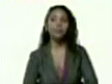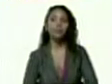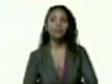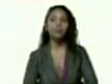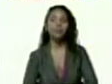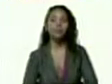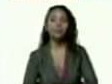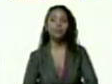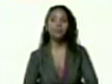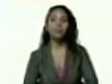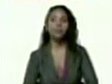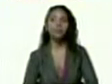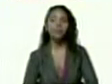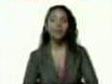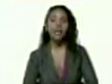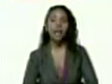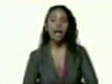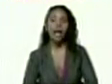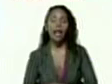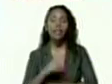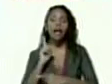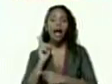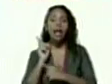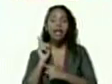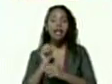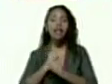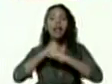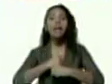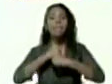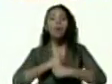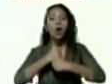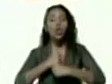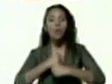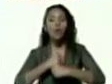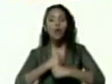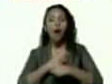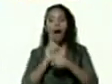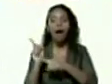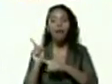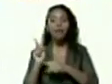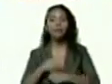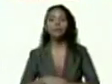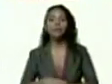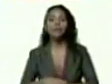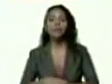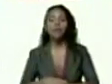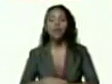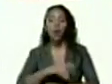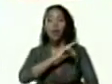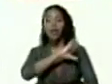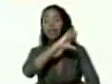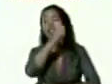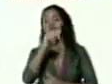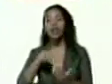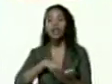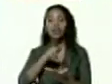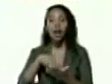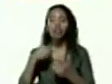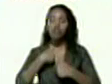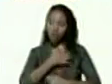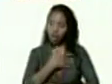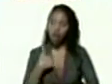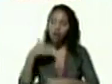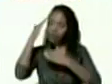desde el hipódromo claro la primera fue desde el hipódromo con la dirección nacional quiero saludar al